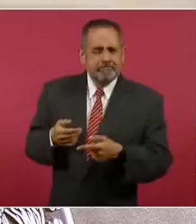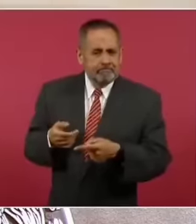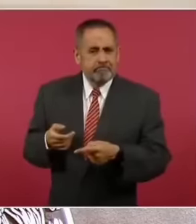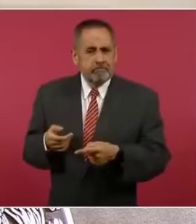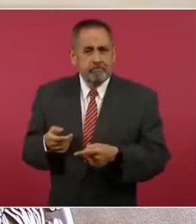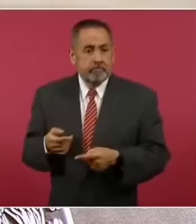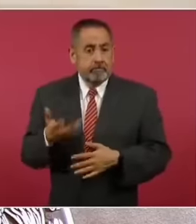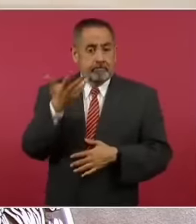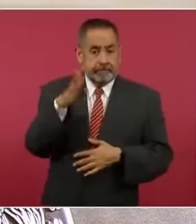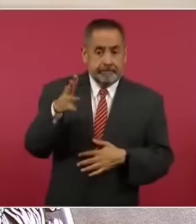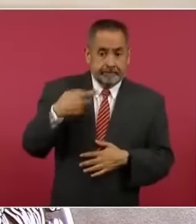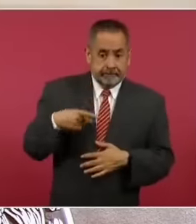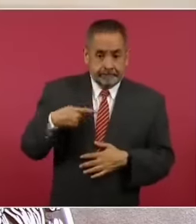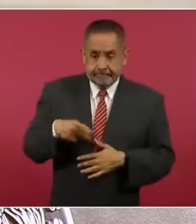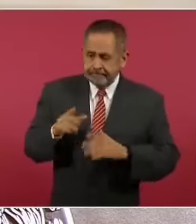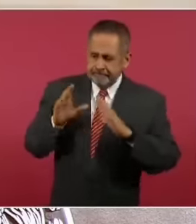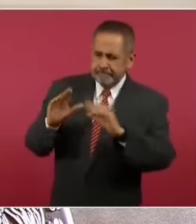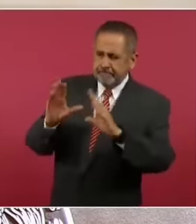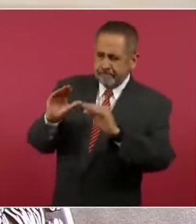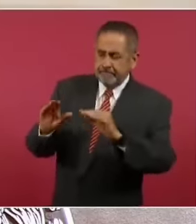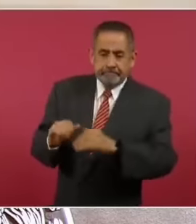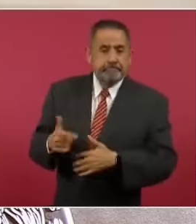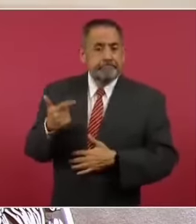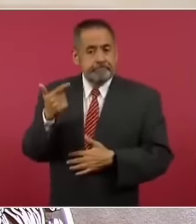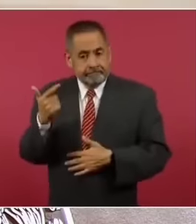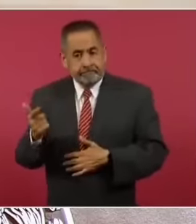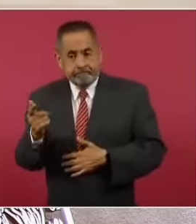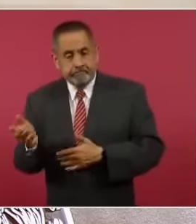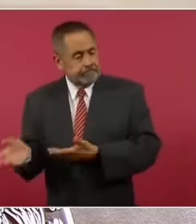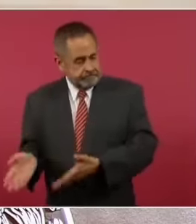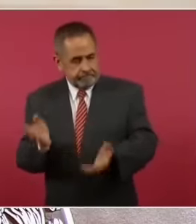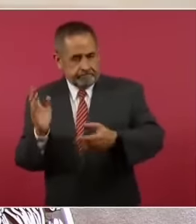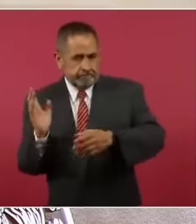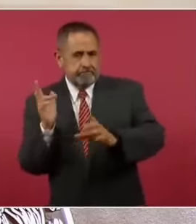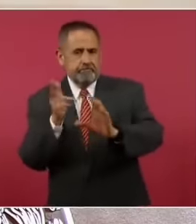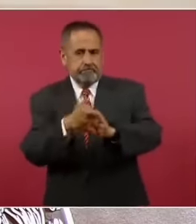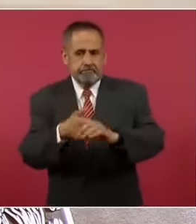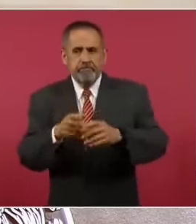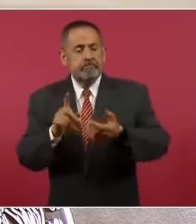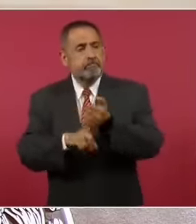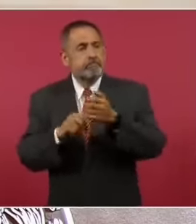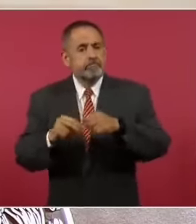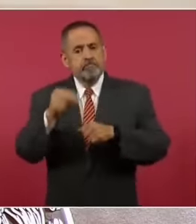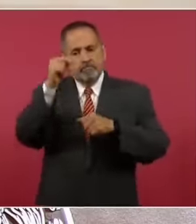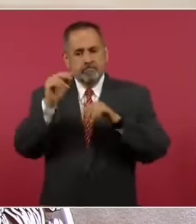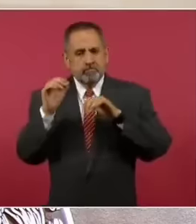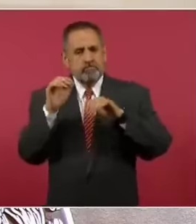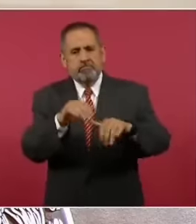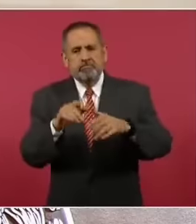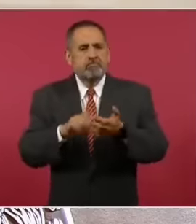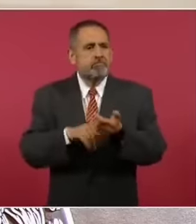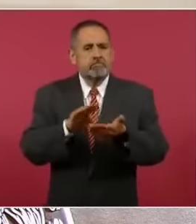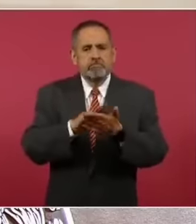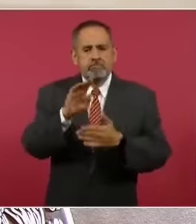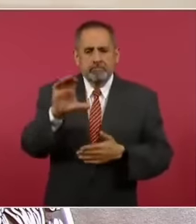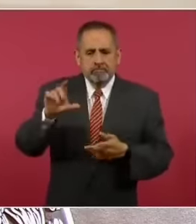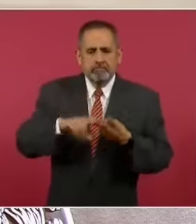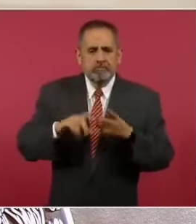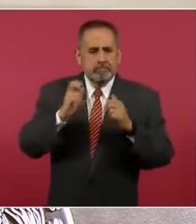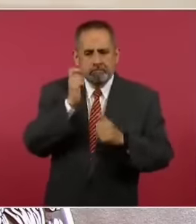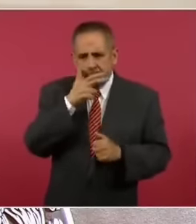de cada diez personas que capacitamos se van al norte en estados como Baja California,